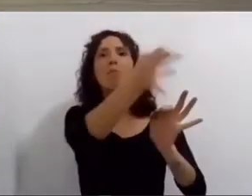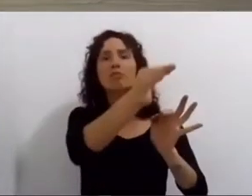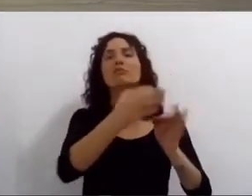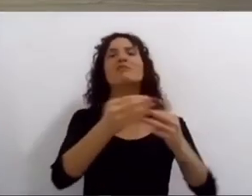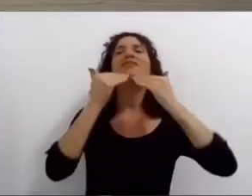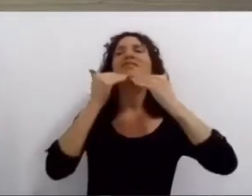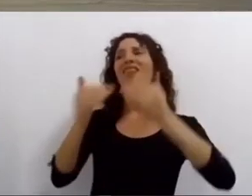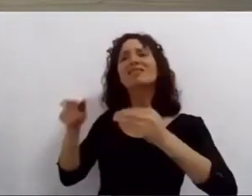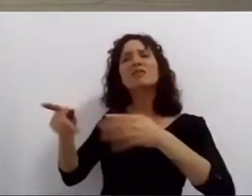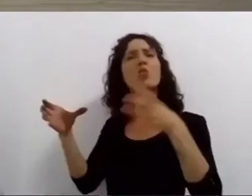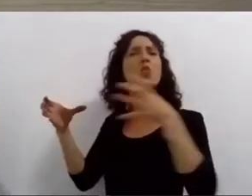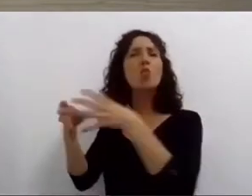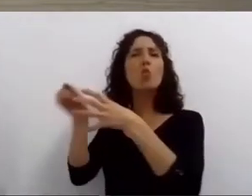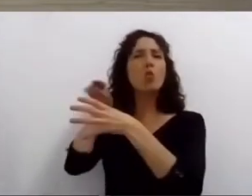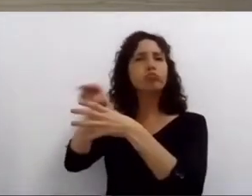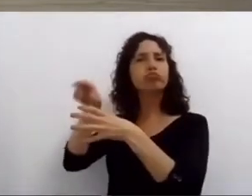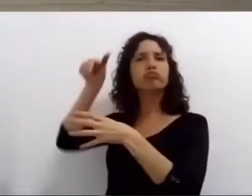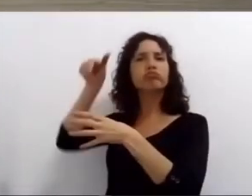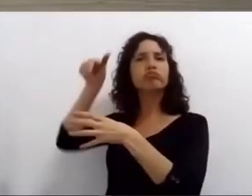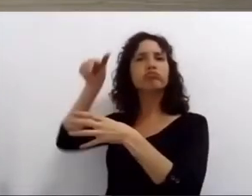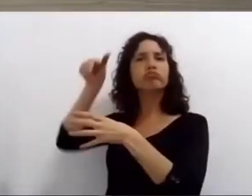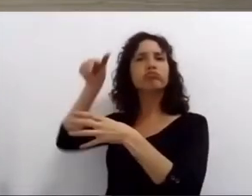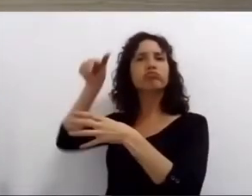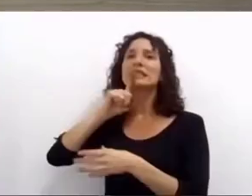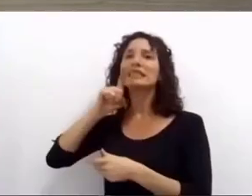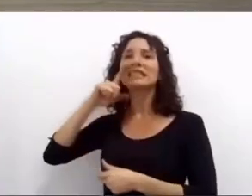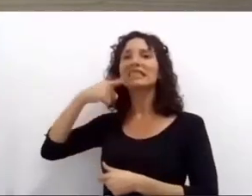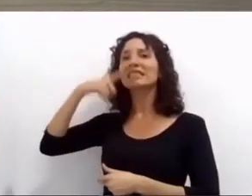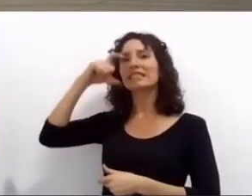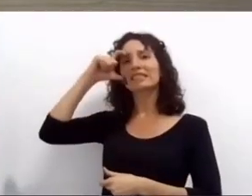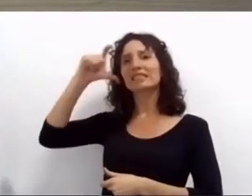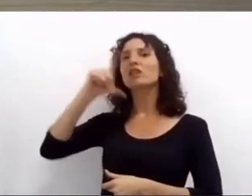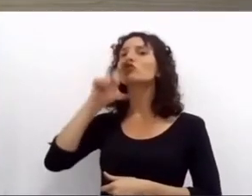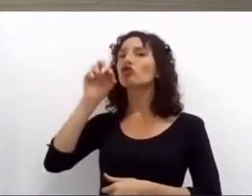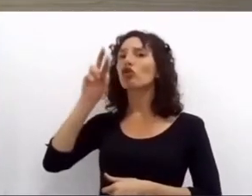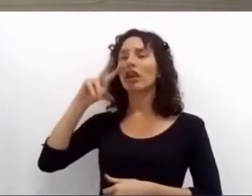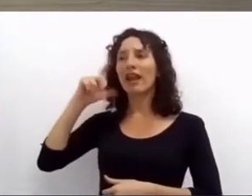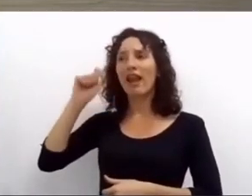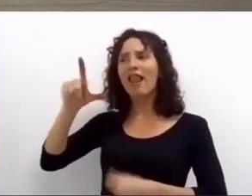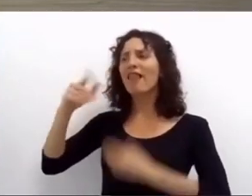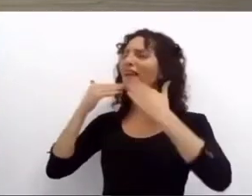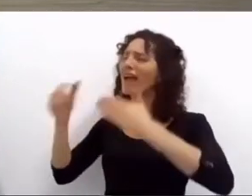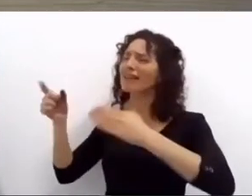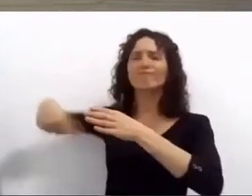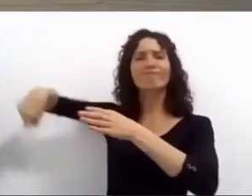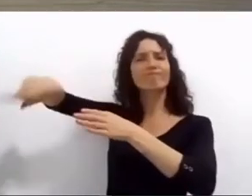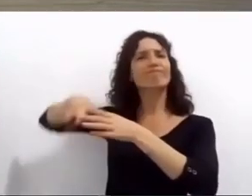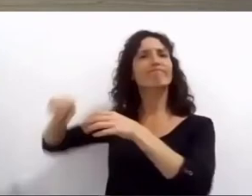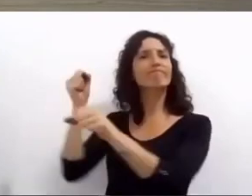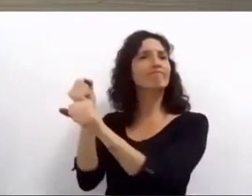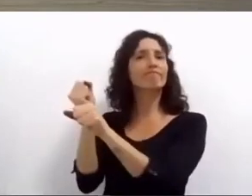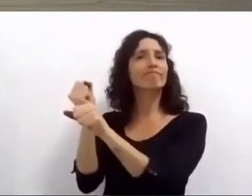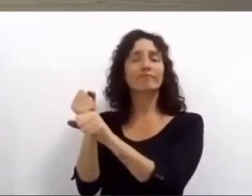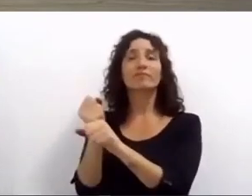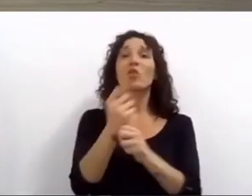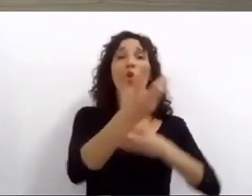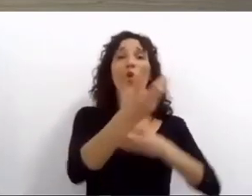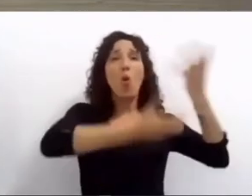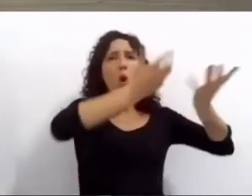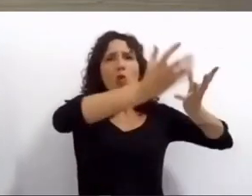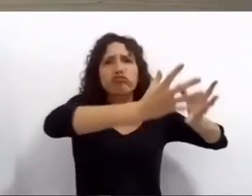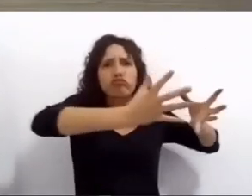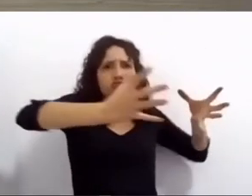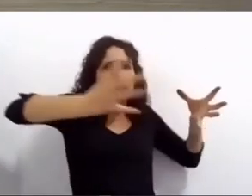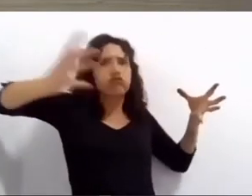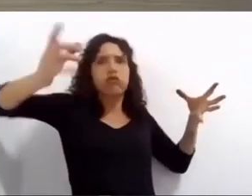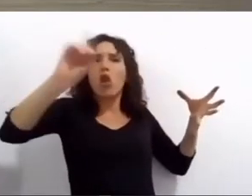como la multisectorial en el cuidado de que el fuego no llegue a casa de los vecinos se firmó un convenio con el ministerio de ambiente de la nación para instalar